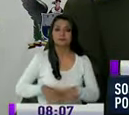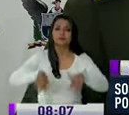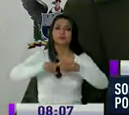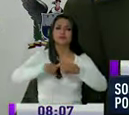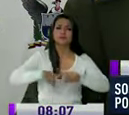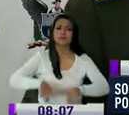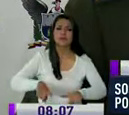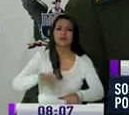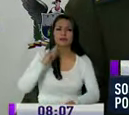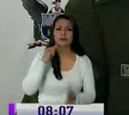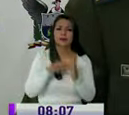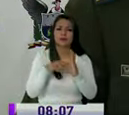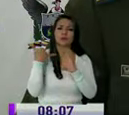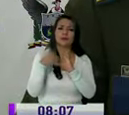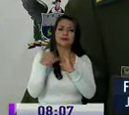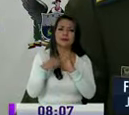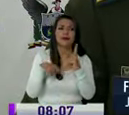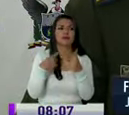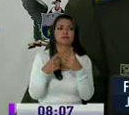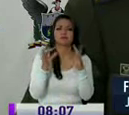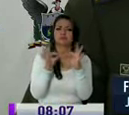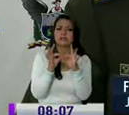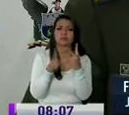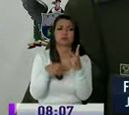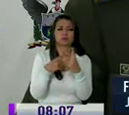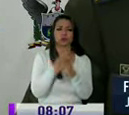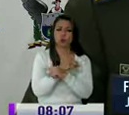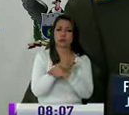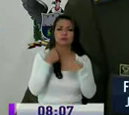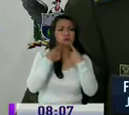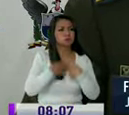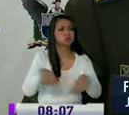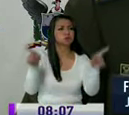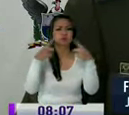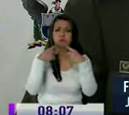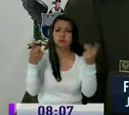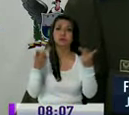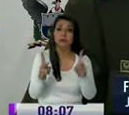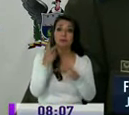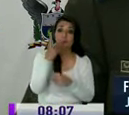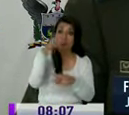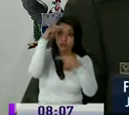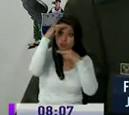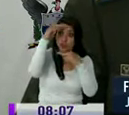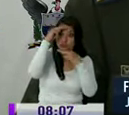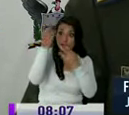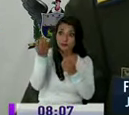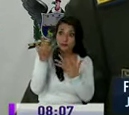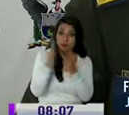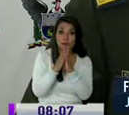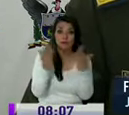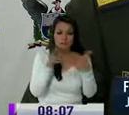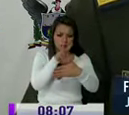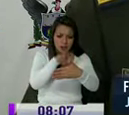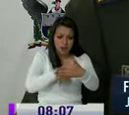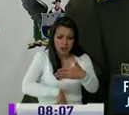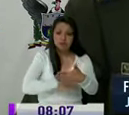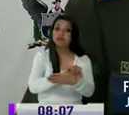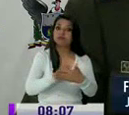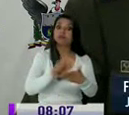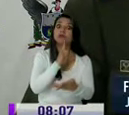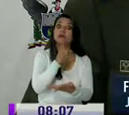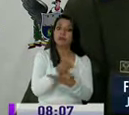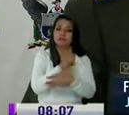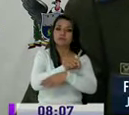medios de comunicación y de prensa escrita y hablada. Y esta es la respuesta inmediata que hemos dado nosotros como